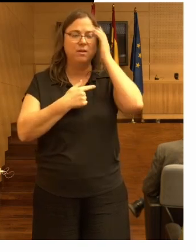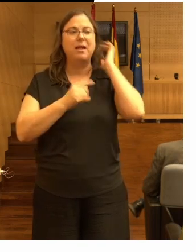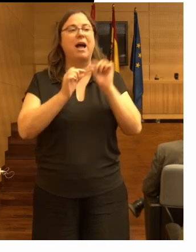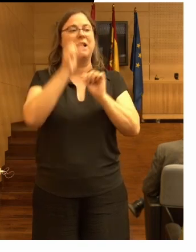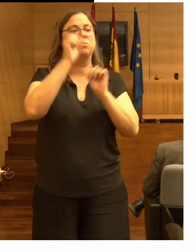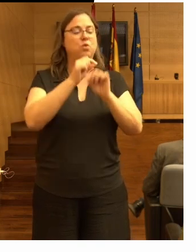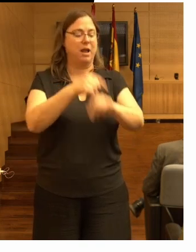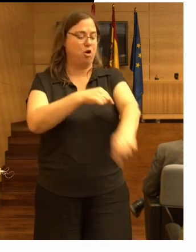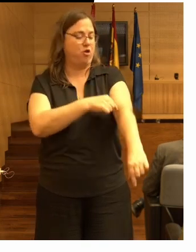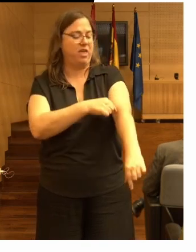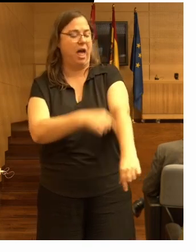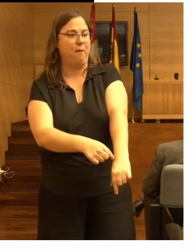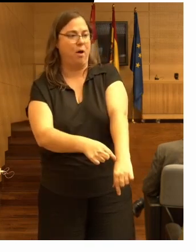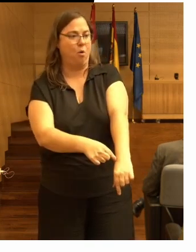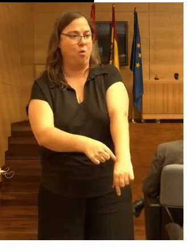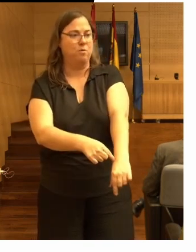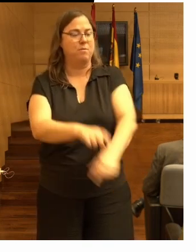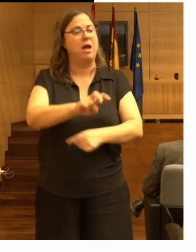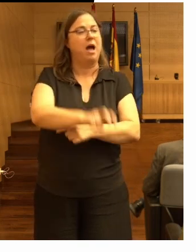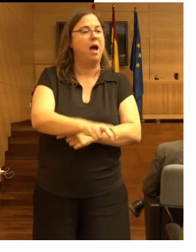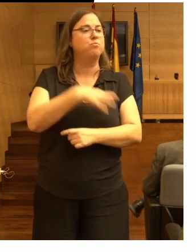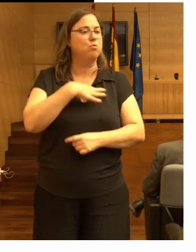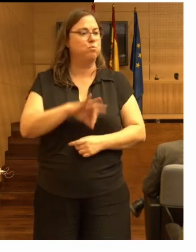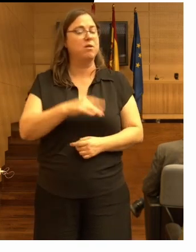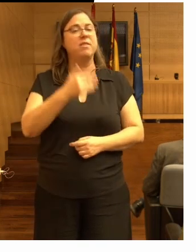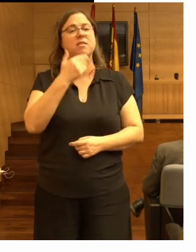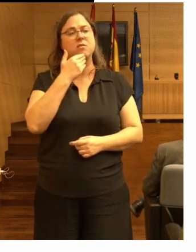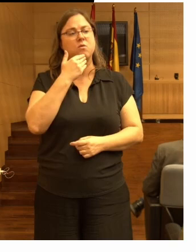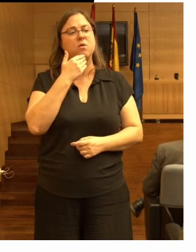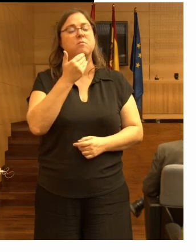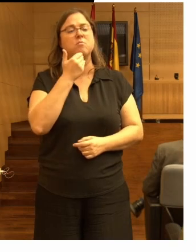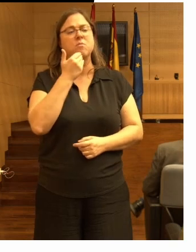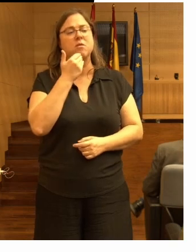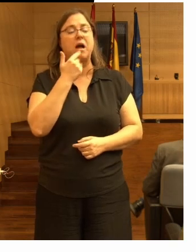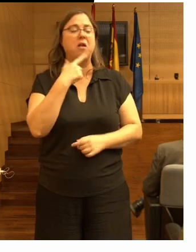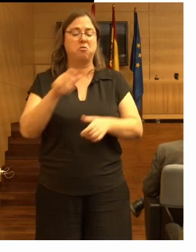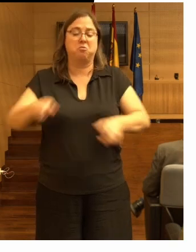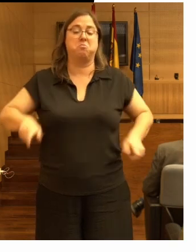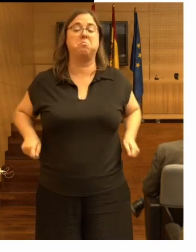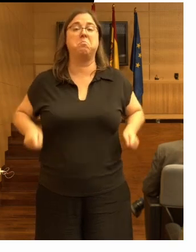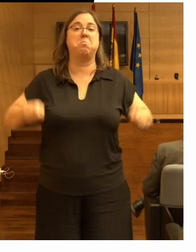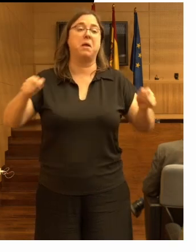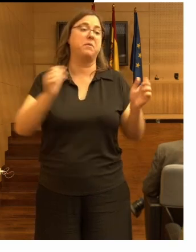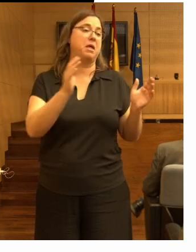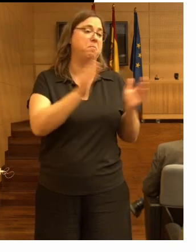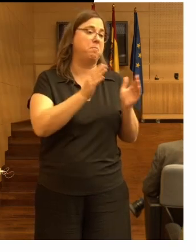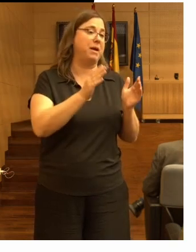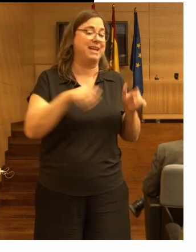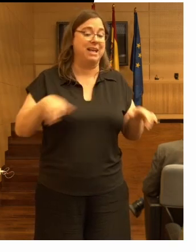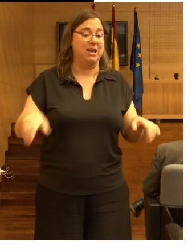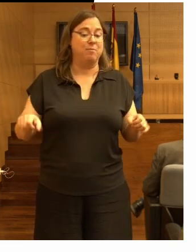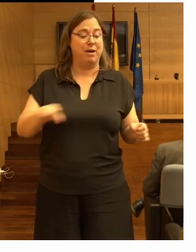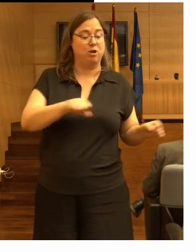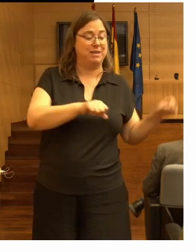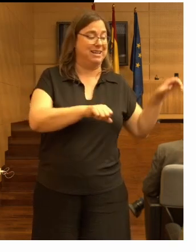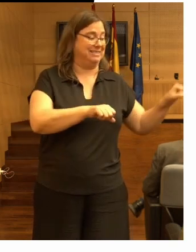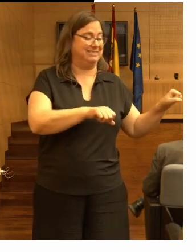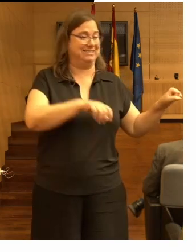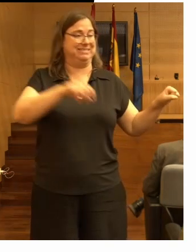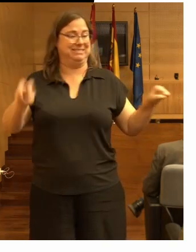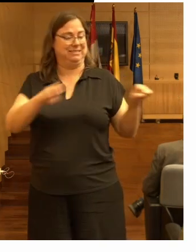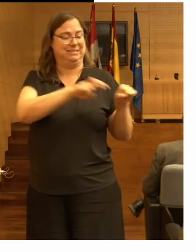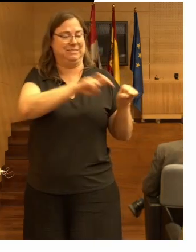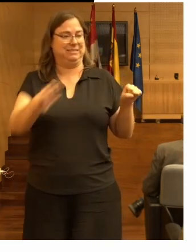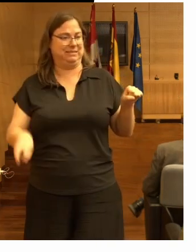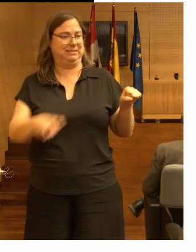mejor necesitan un apoyo así que una pequeña barandilla o barrotes de traslado como le llamamos nosotros